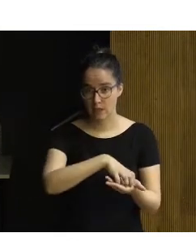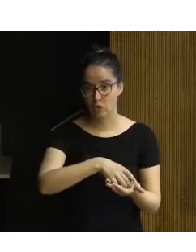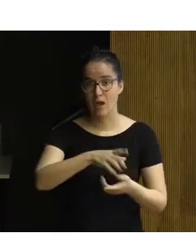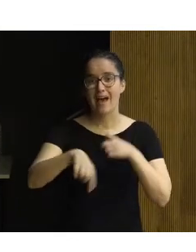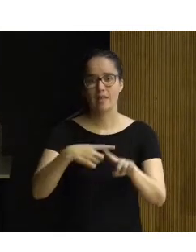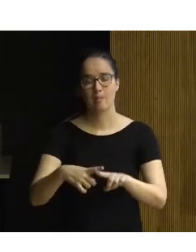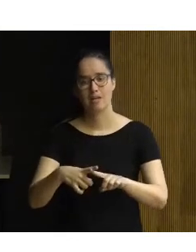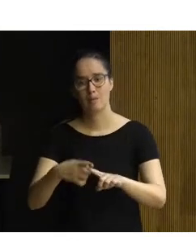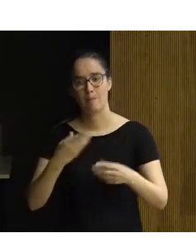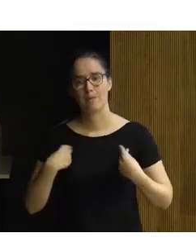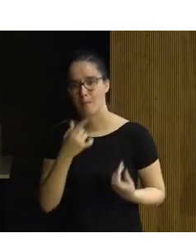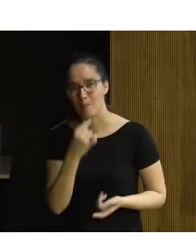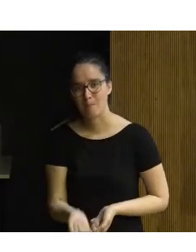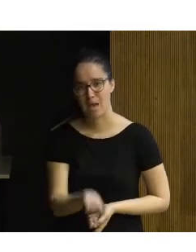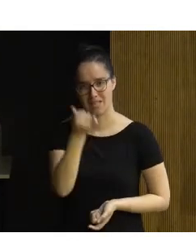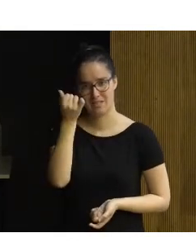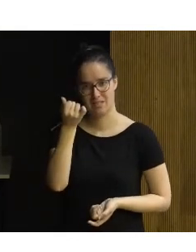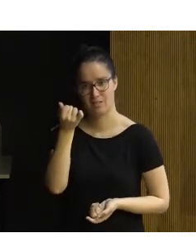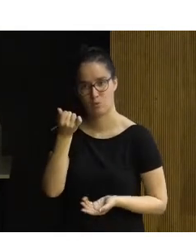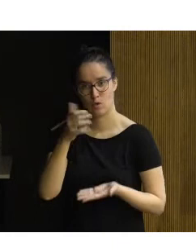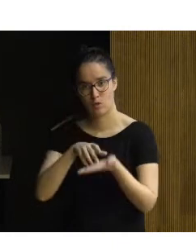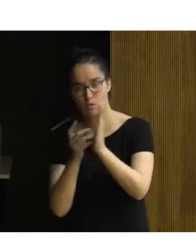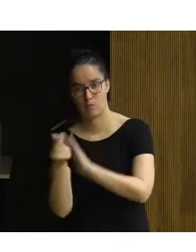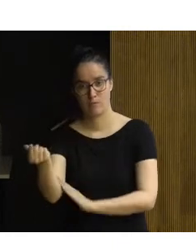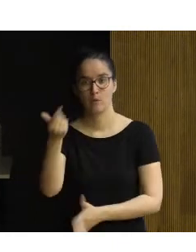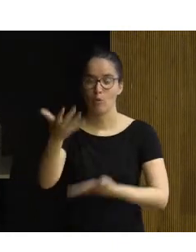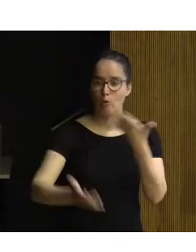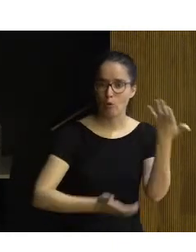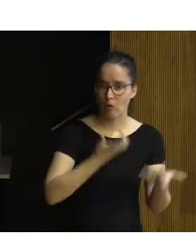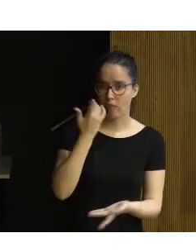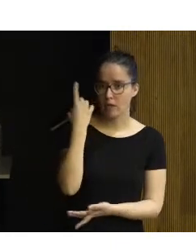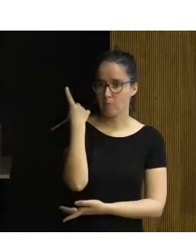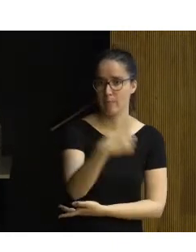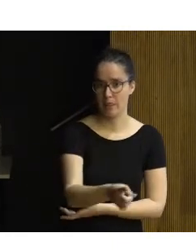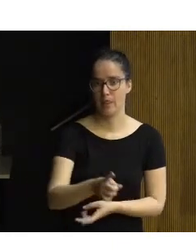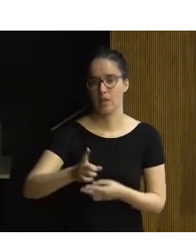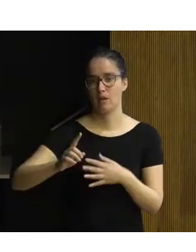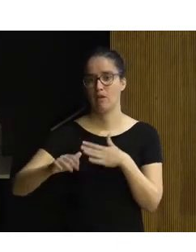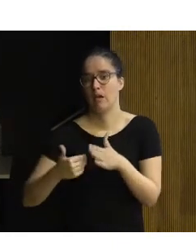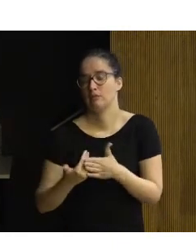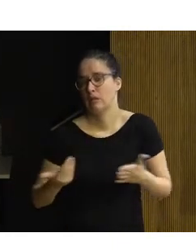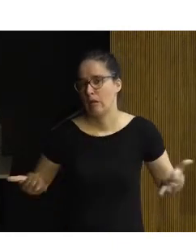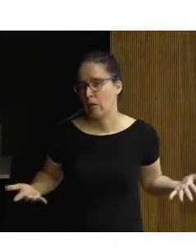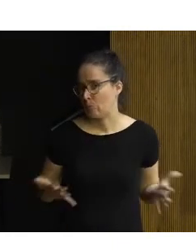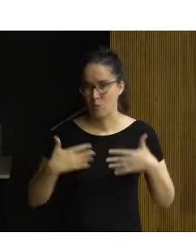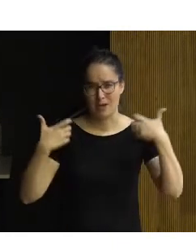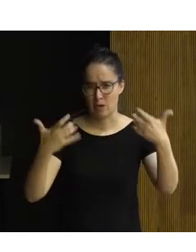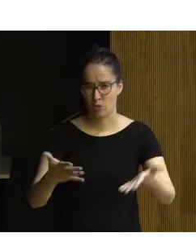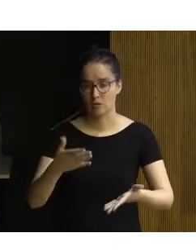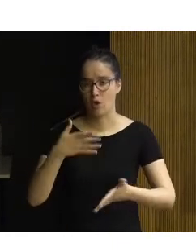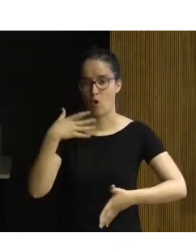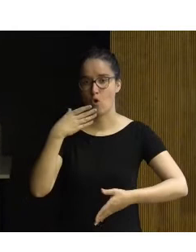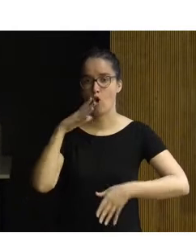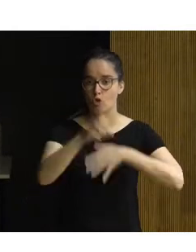tener una vida más fácil cuando salen de ese centro, desde cocinar hasta cualquier cosa, hasta hacer la